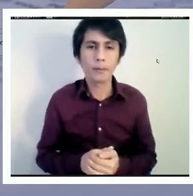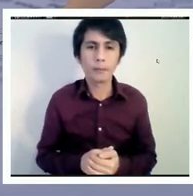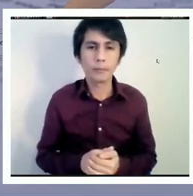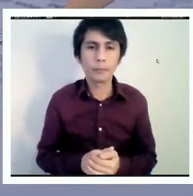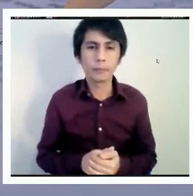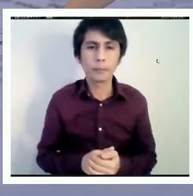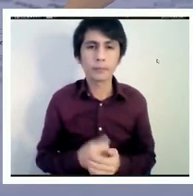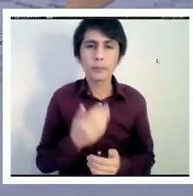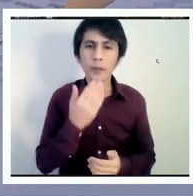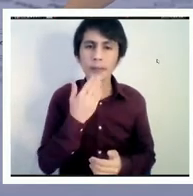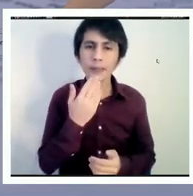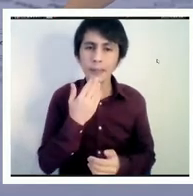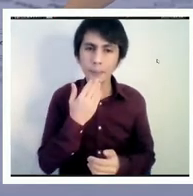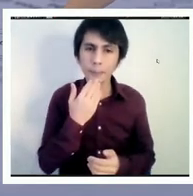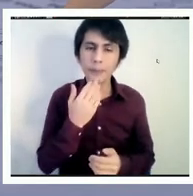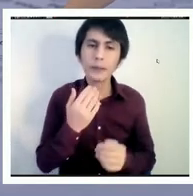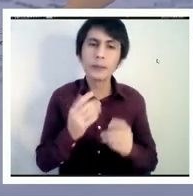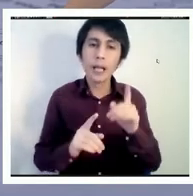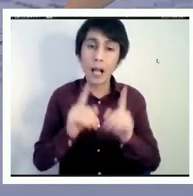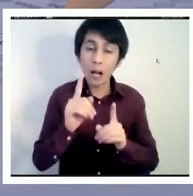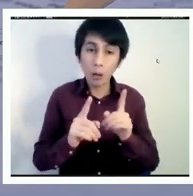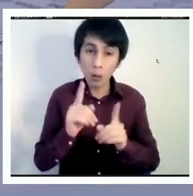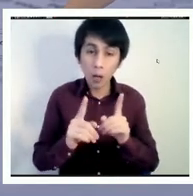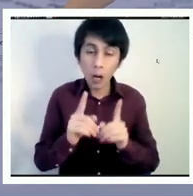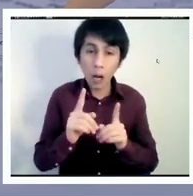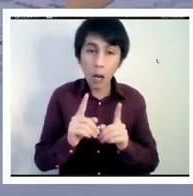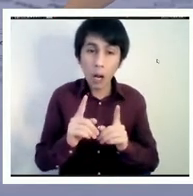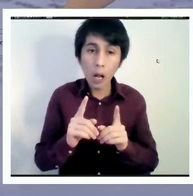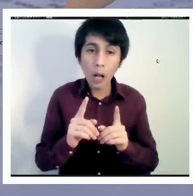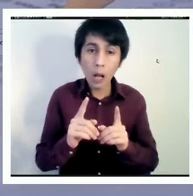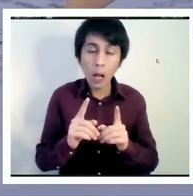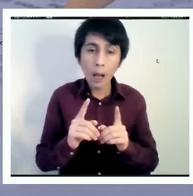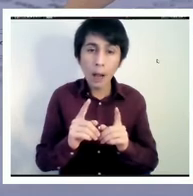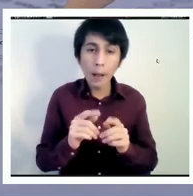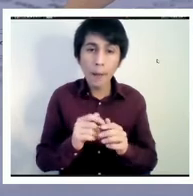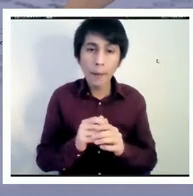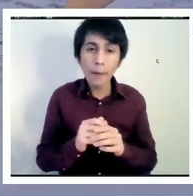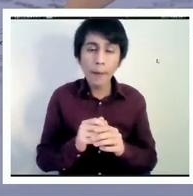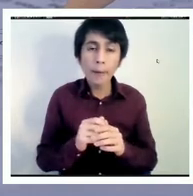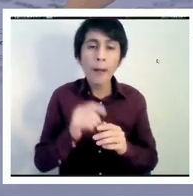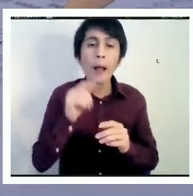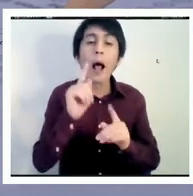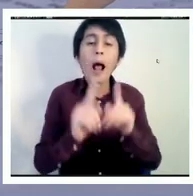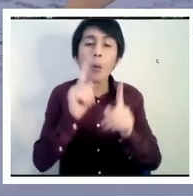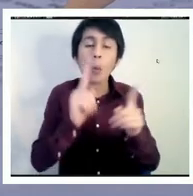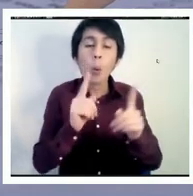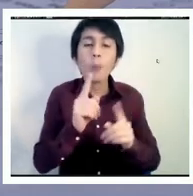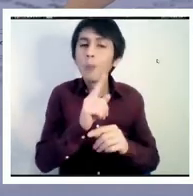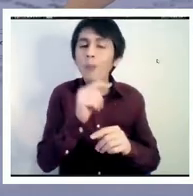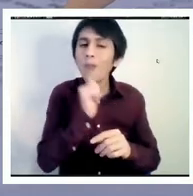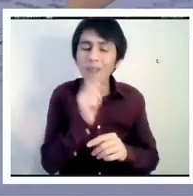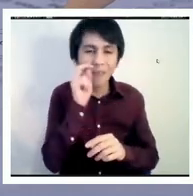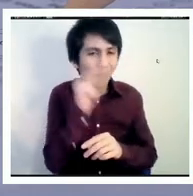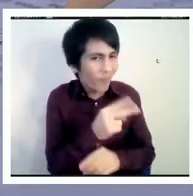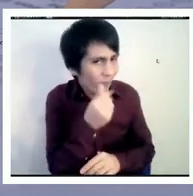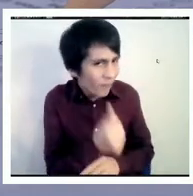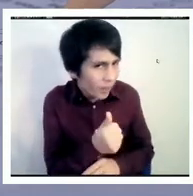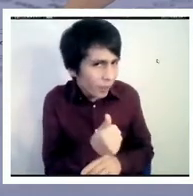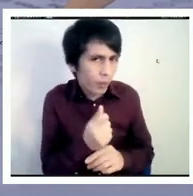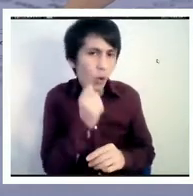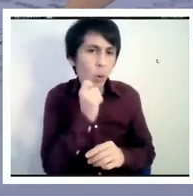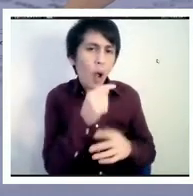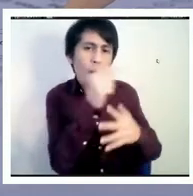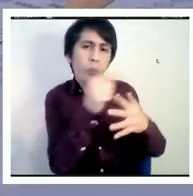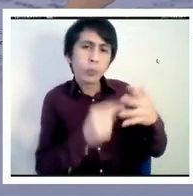ignorado almas perdón puntos del currículum que no han tomado muy